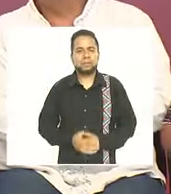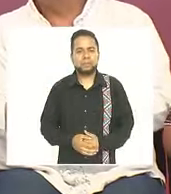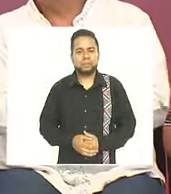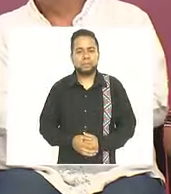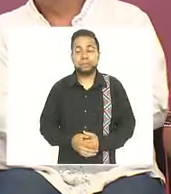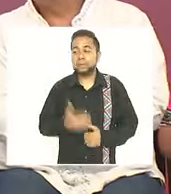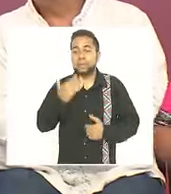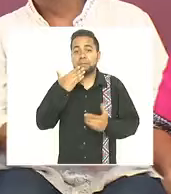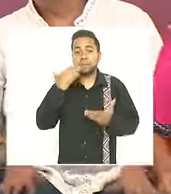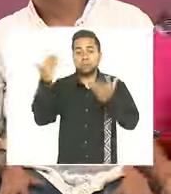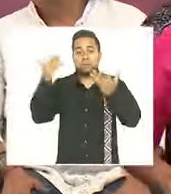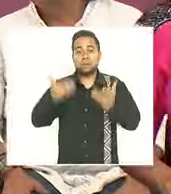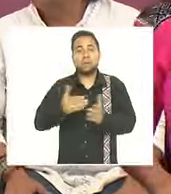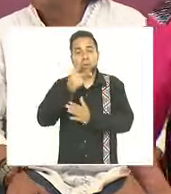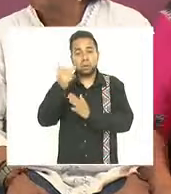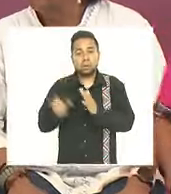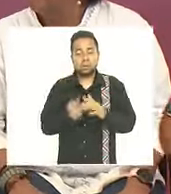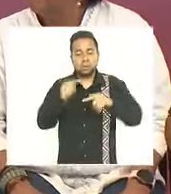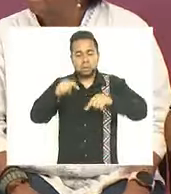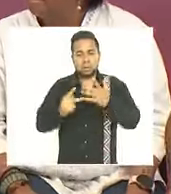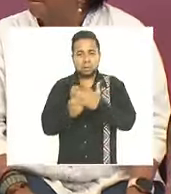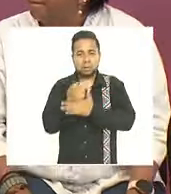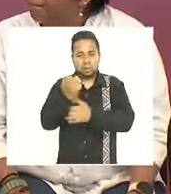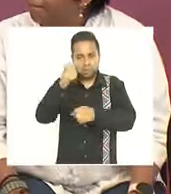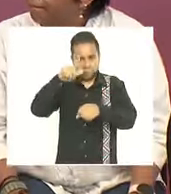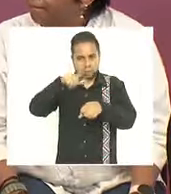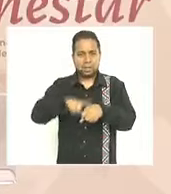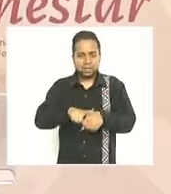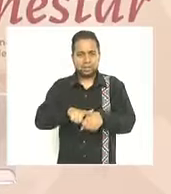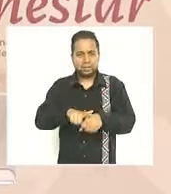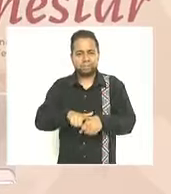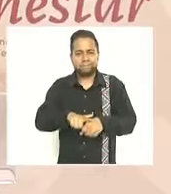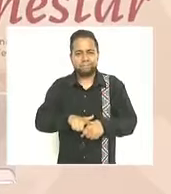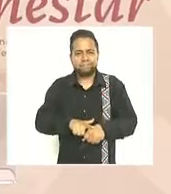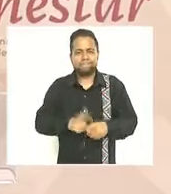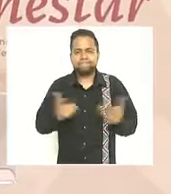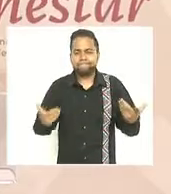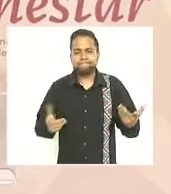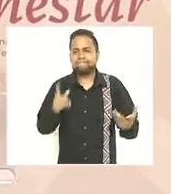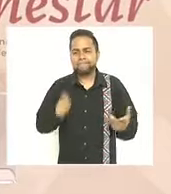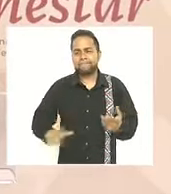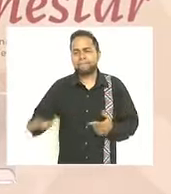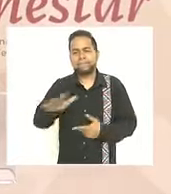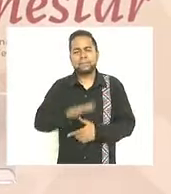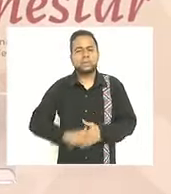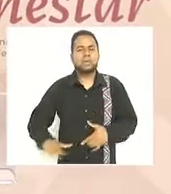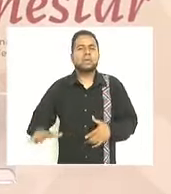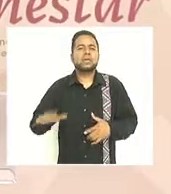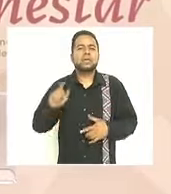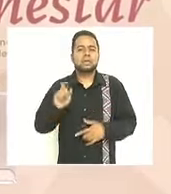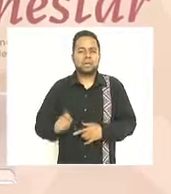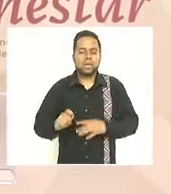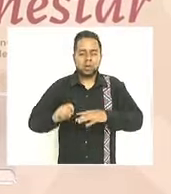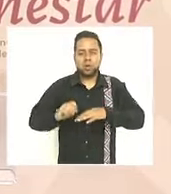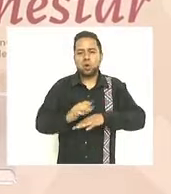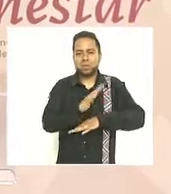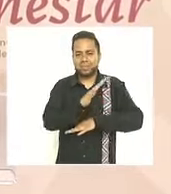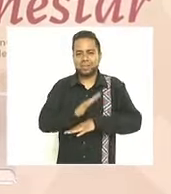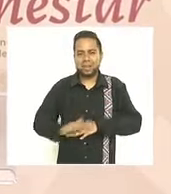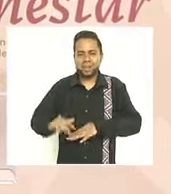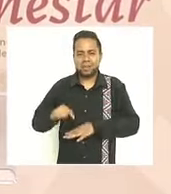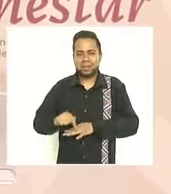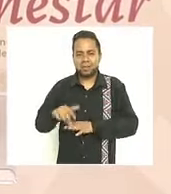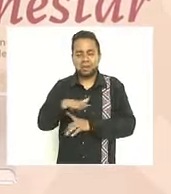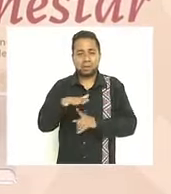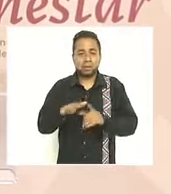Bienvenido nuevamente a Pinotepa Nacional corazón de la costa chica donde la